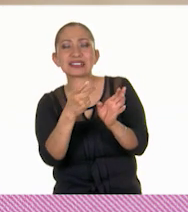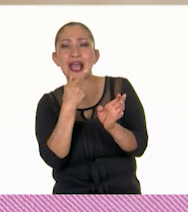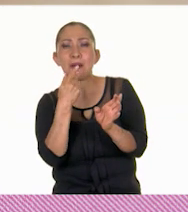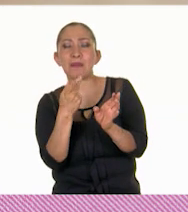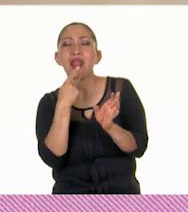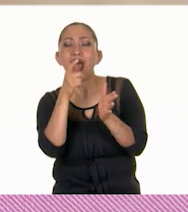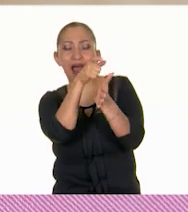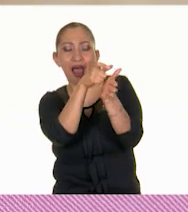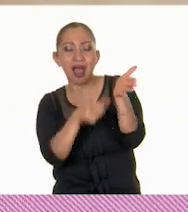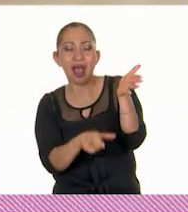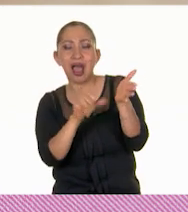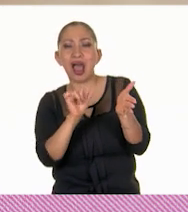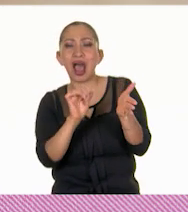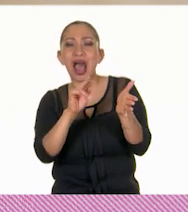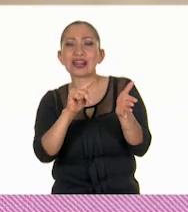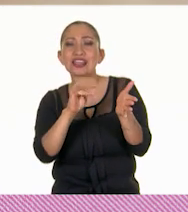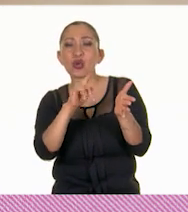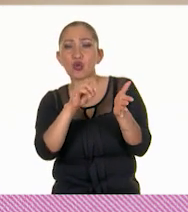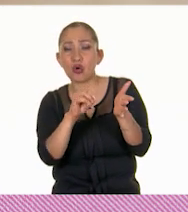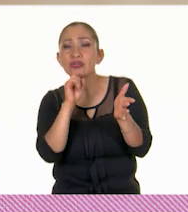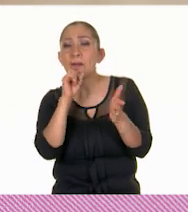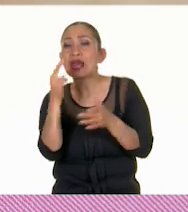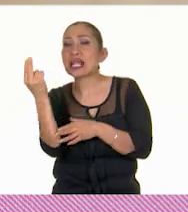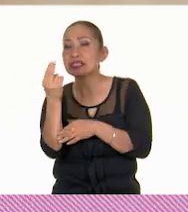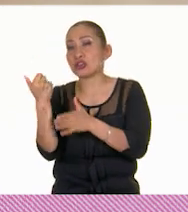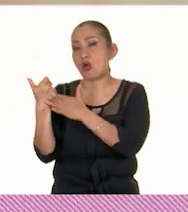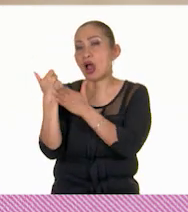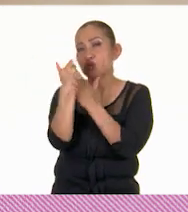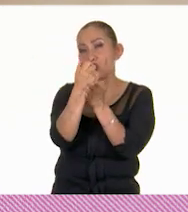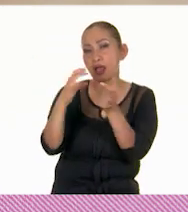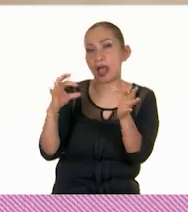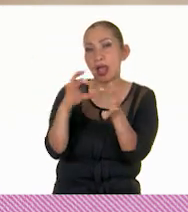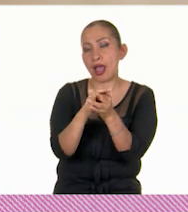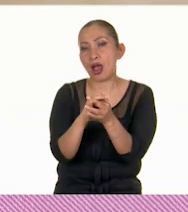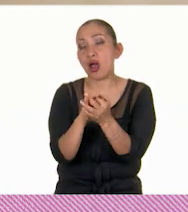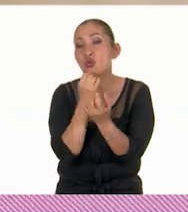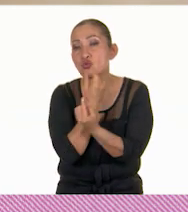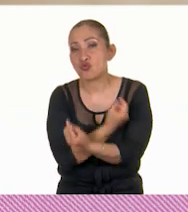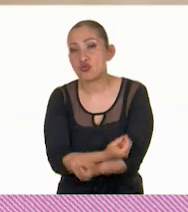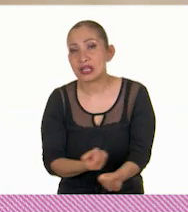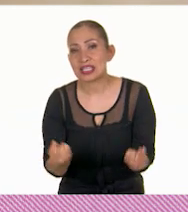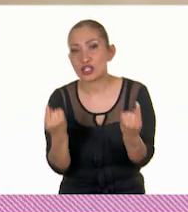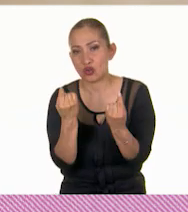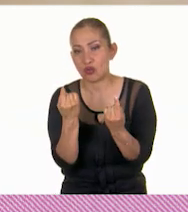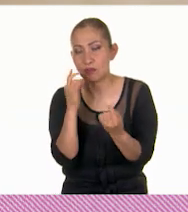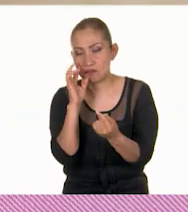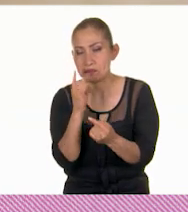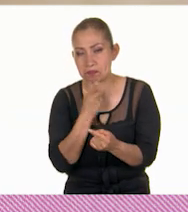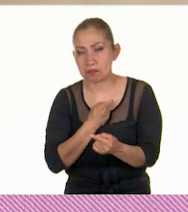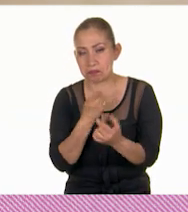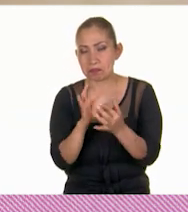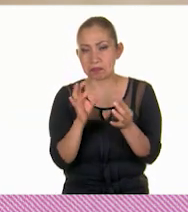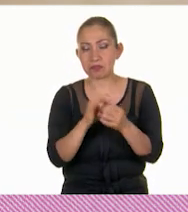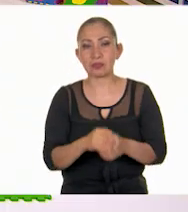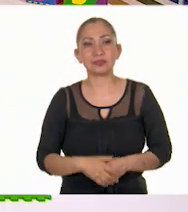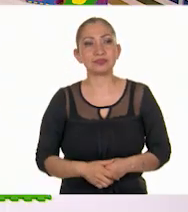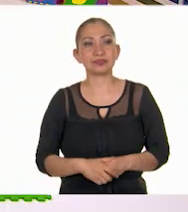el artículo. Pero también necesito la ayuda de un niño o una niña. ¿Me ayudan?